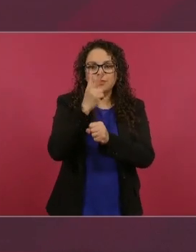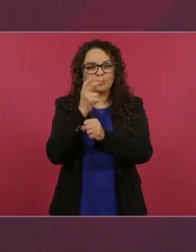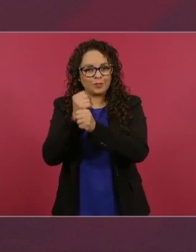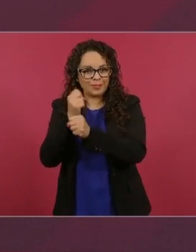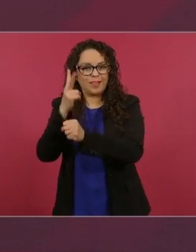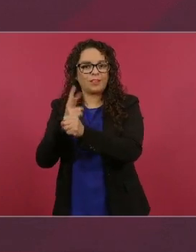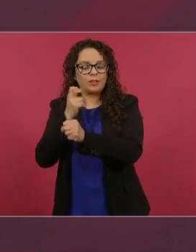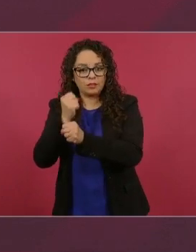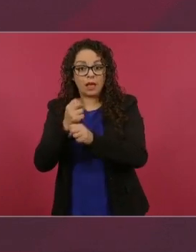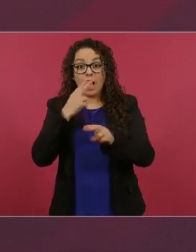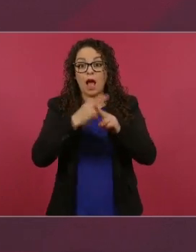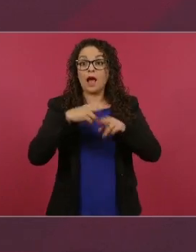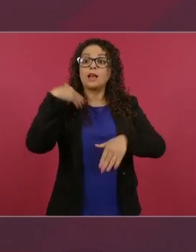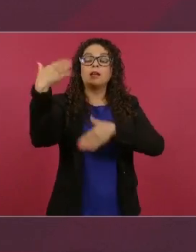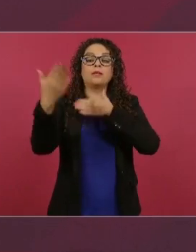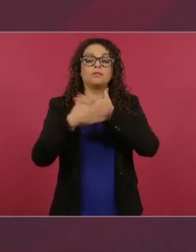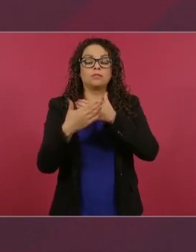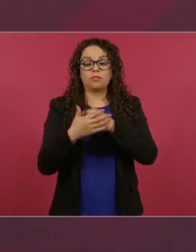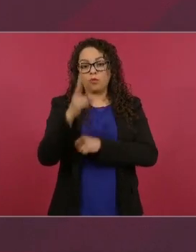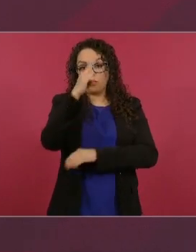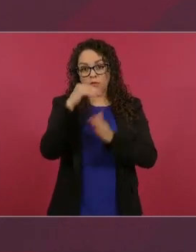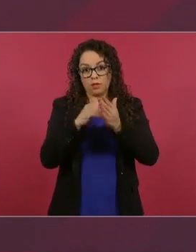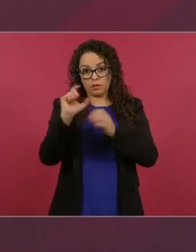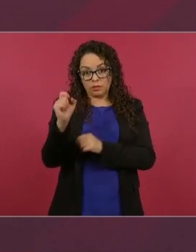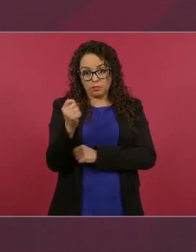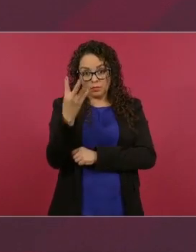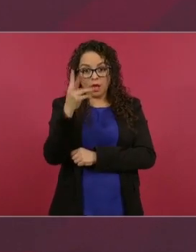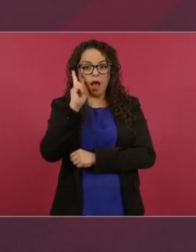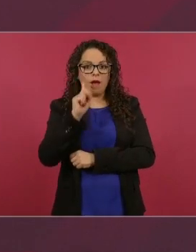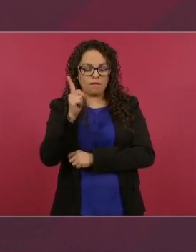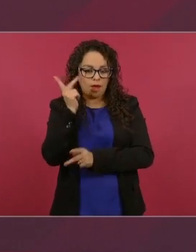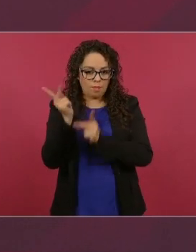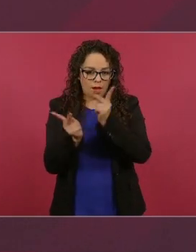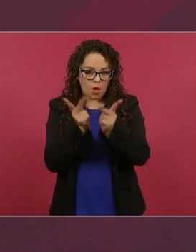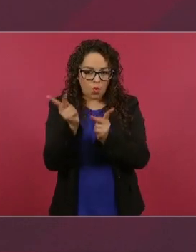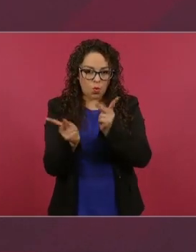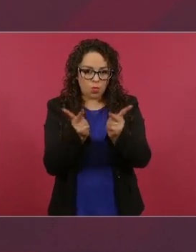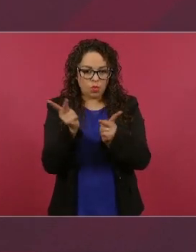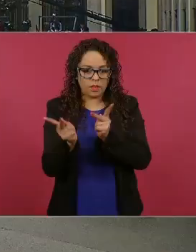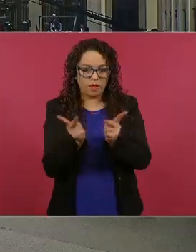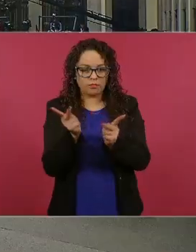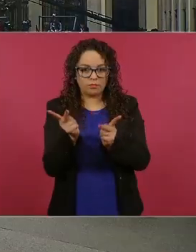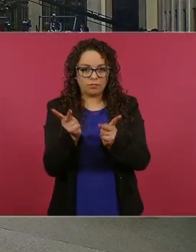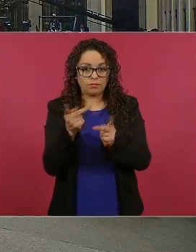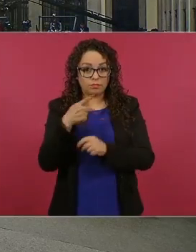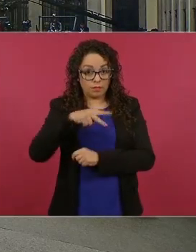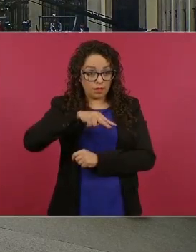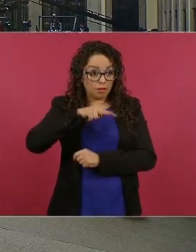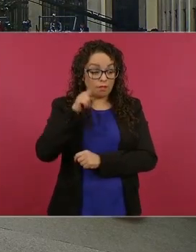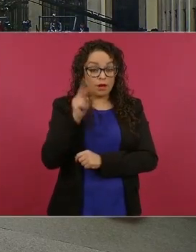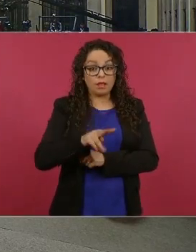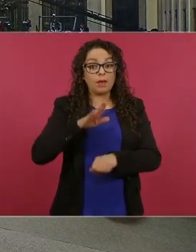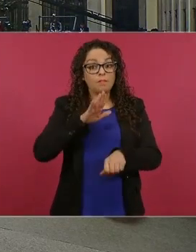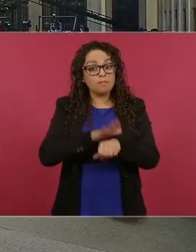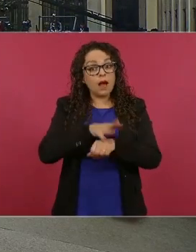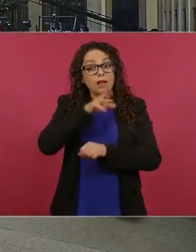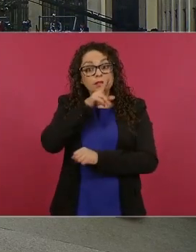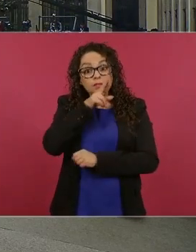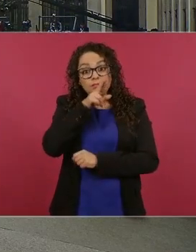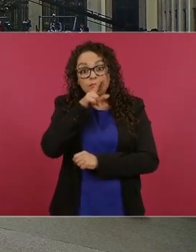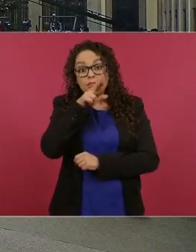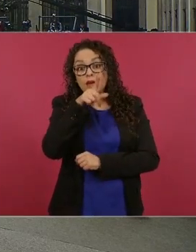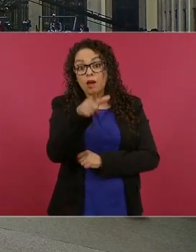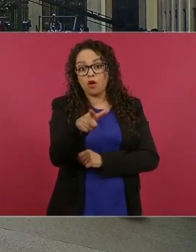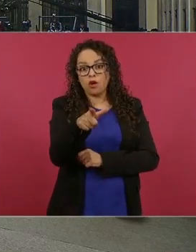es cuando mejor nos ha ido y eso no está medido en la encuesta del